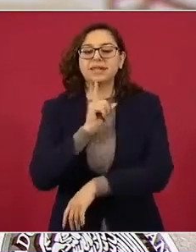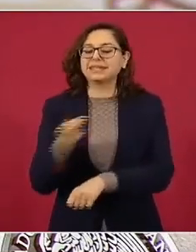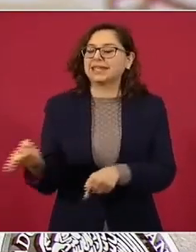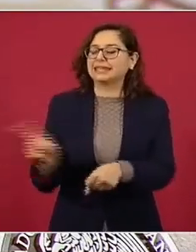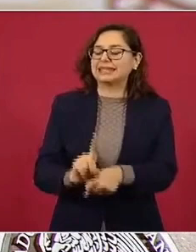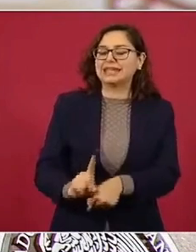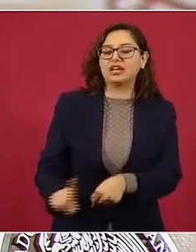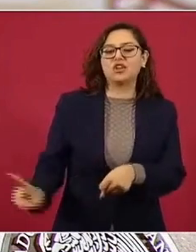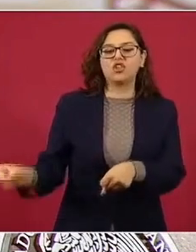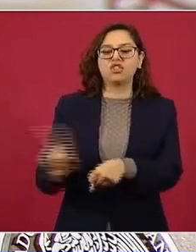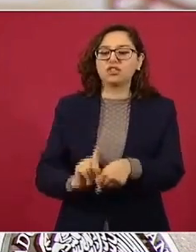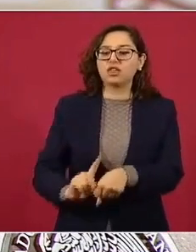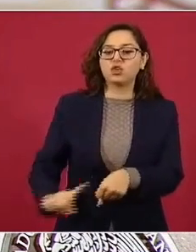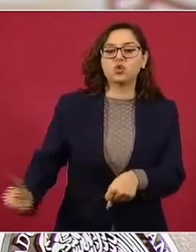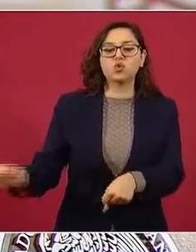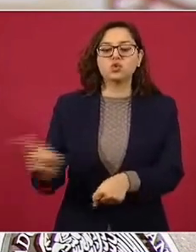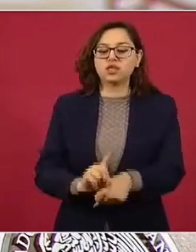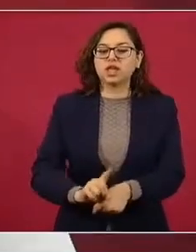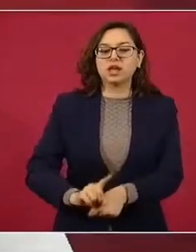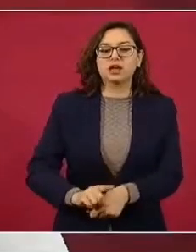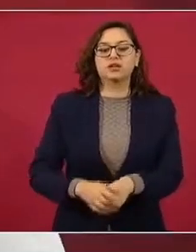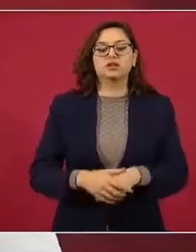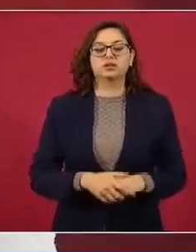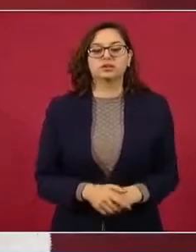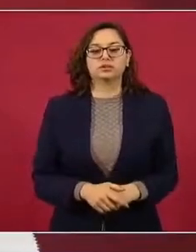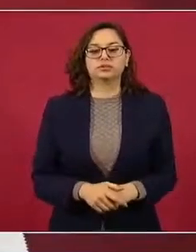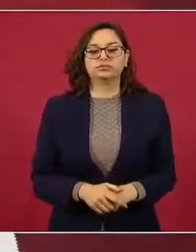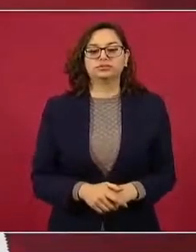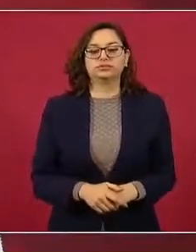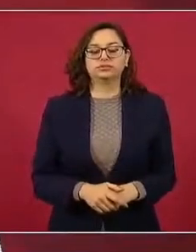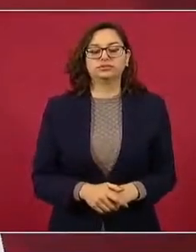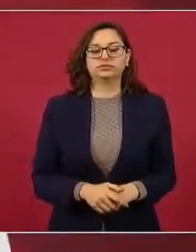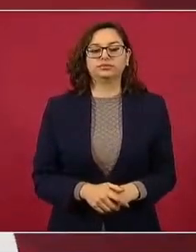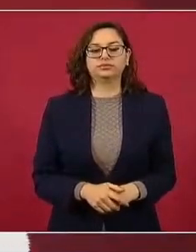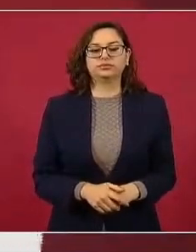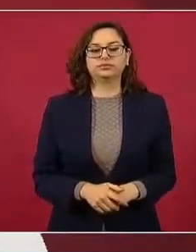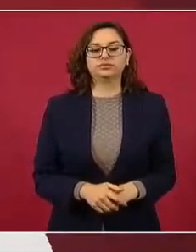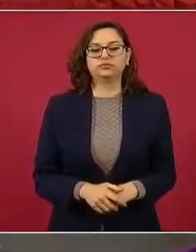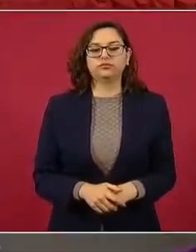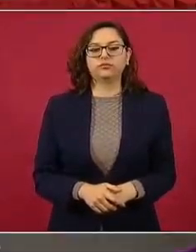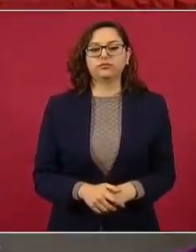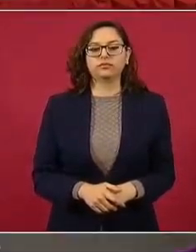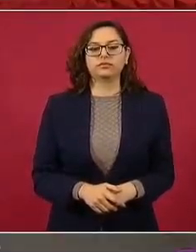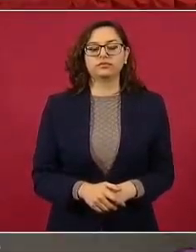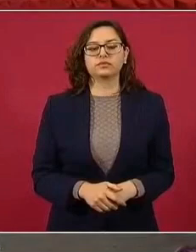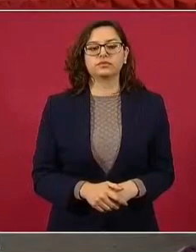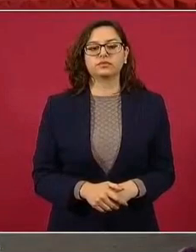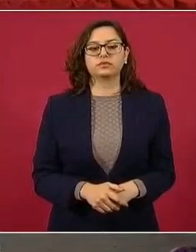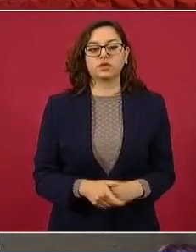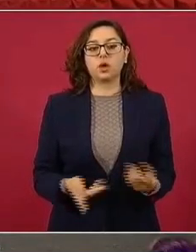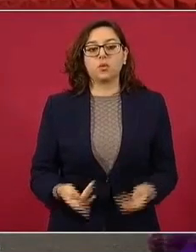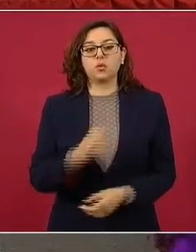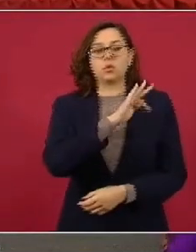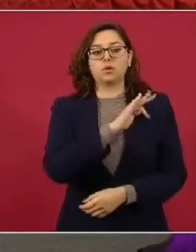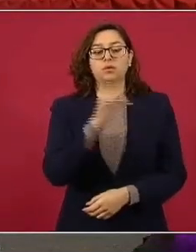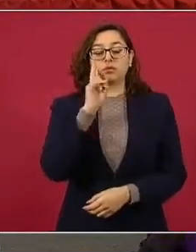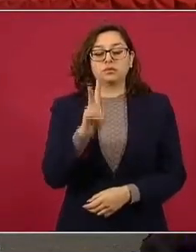Obrador y lo que se expone en las conferencias de prensa matutinas. Ahí vemos el canal de YouTube.